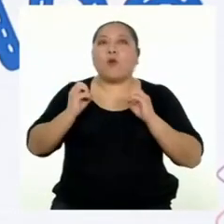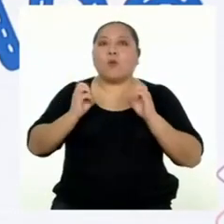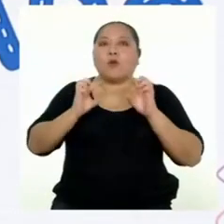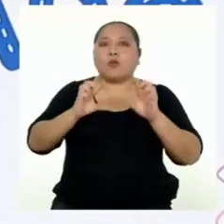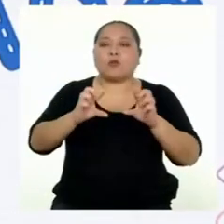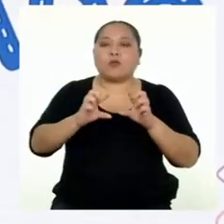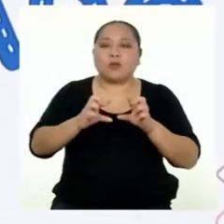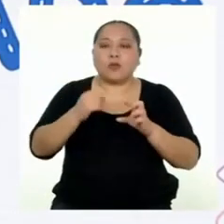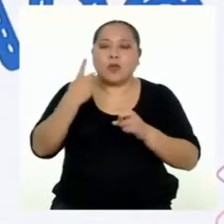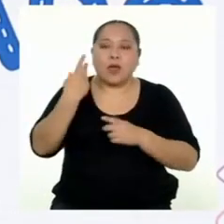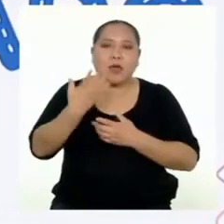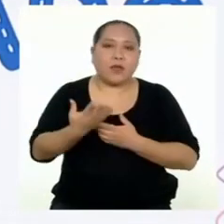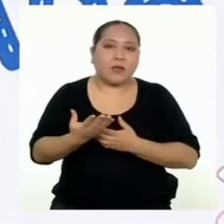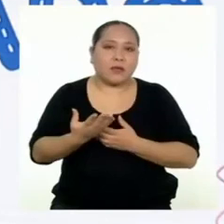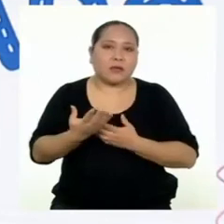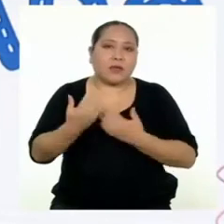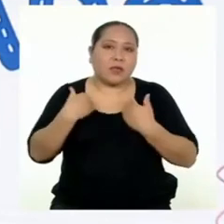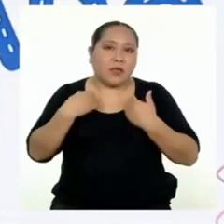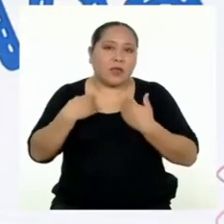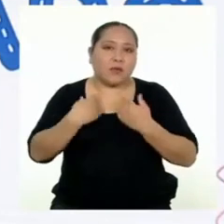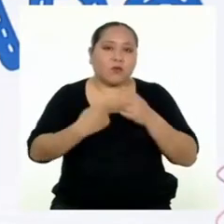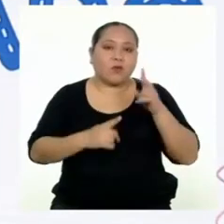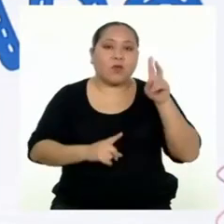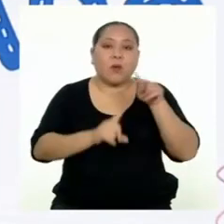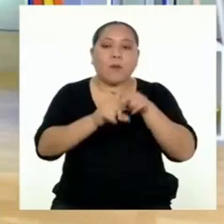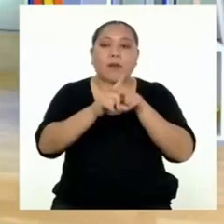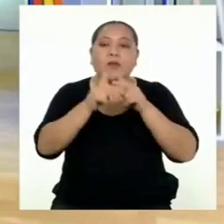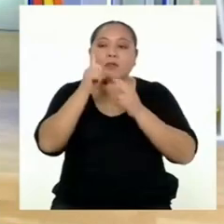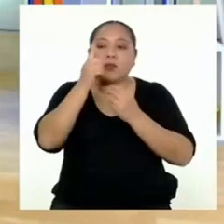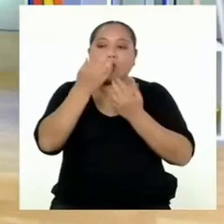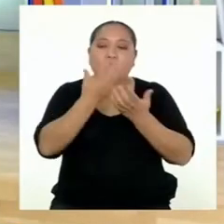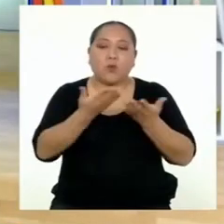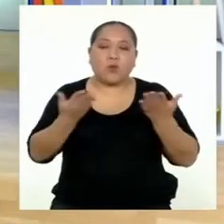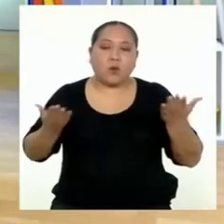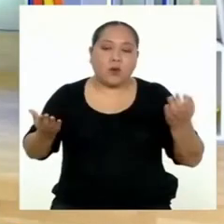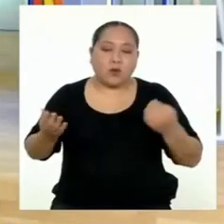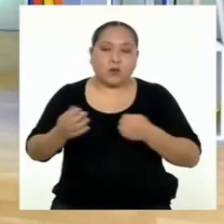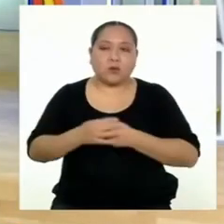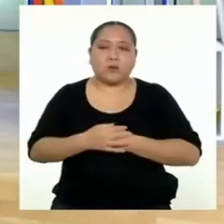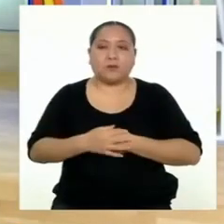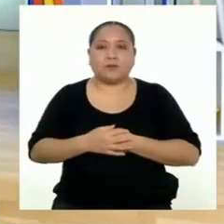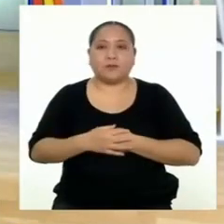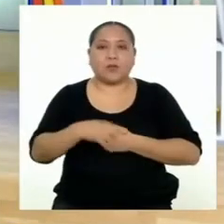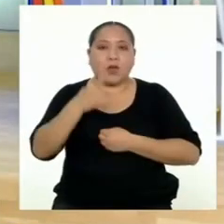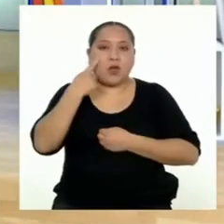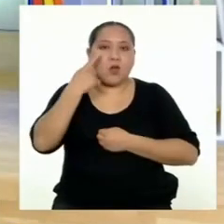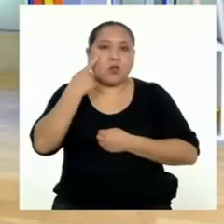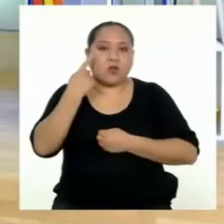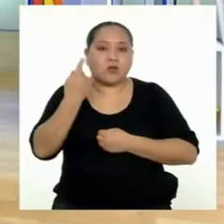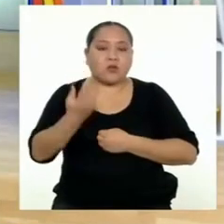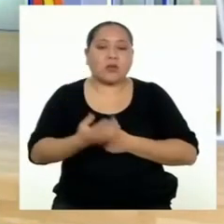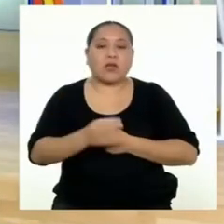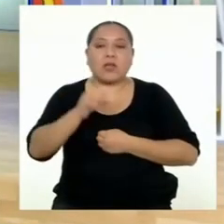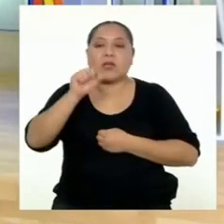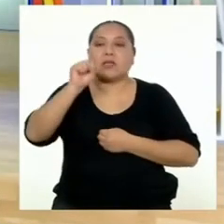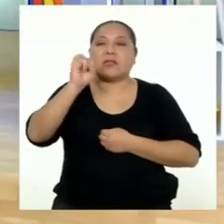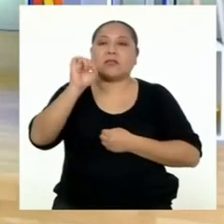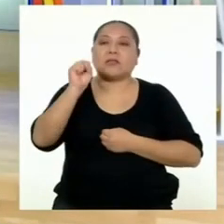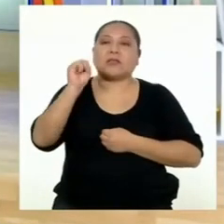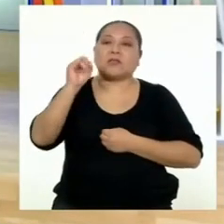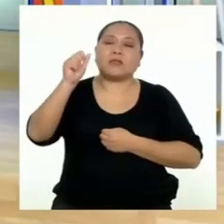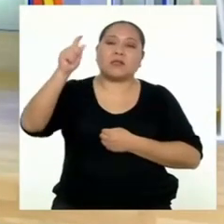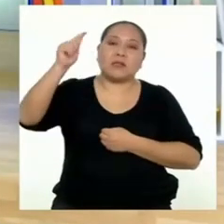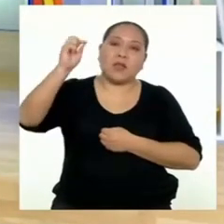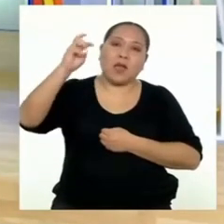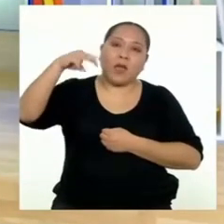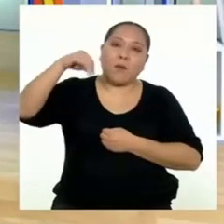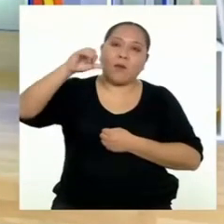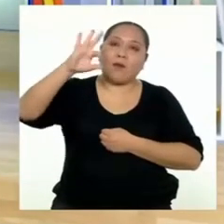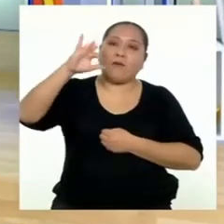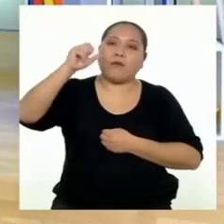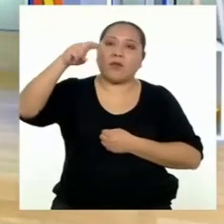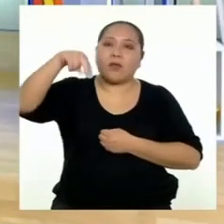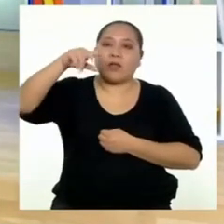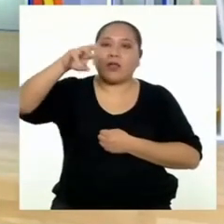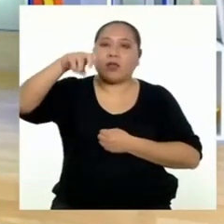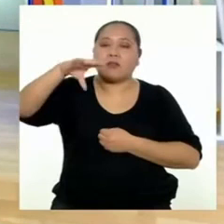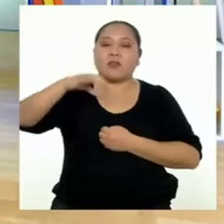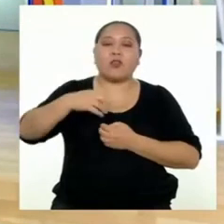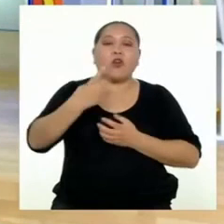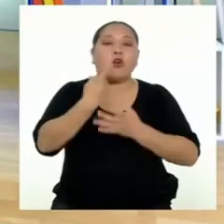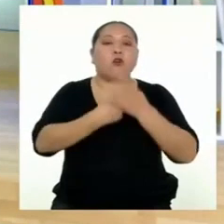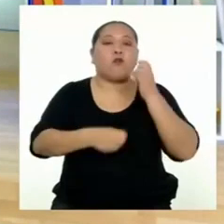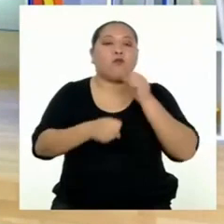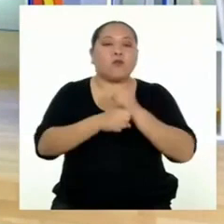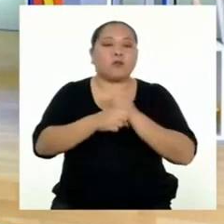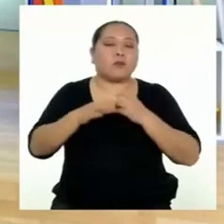frente a la aparición y adquisición de un bien. Conocer nuestro sistema financiero nos va a permitir tener la confianza